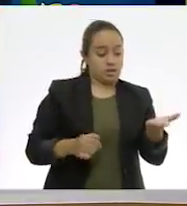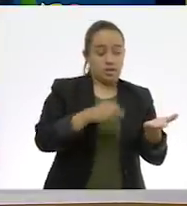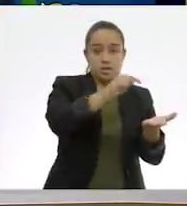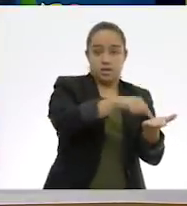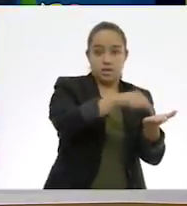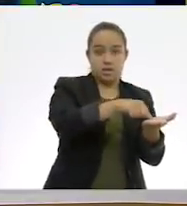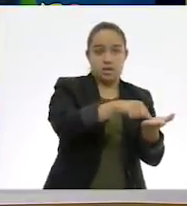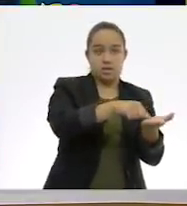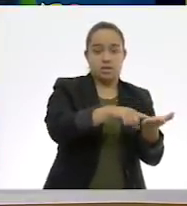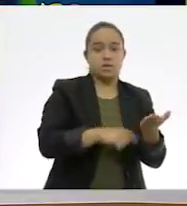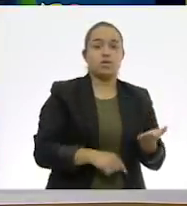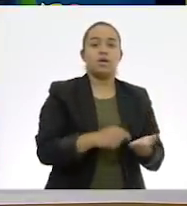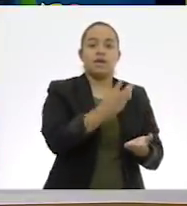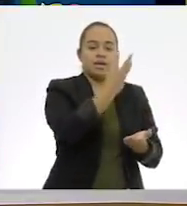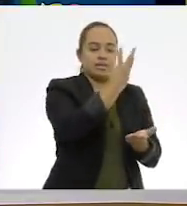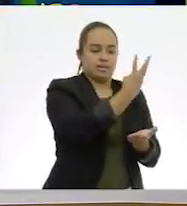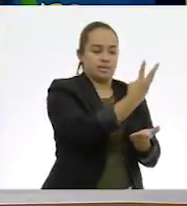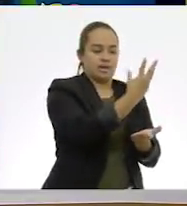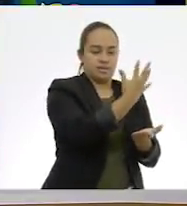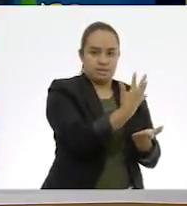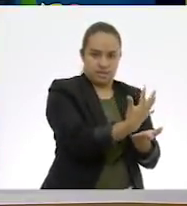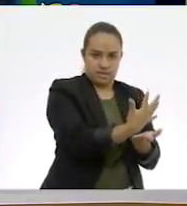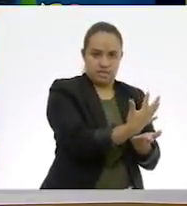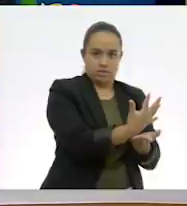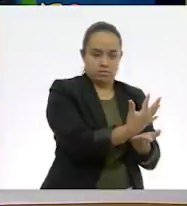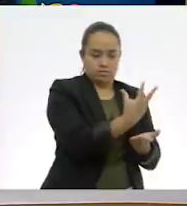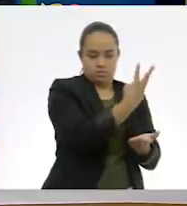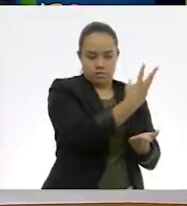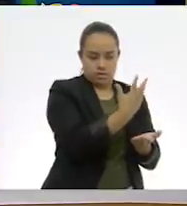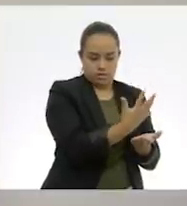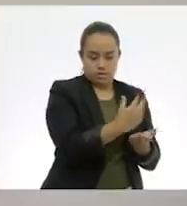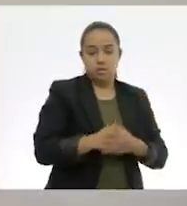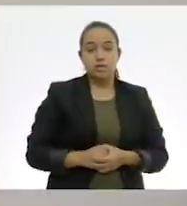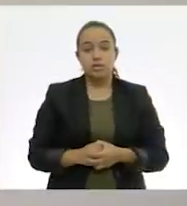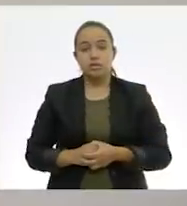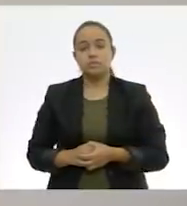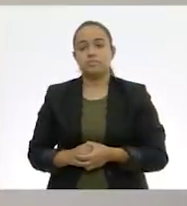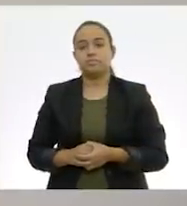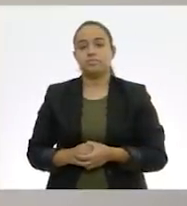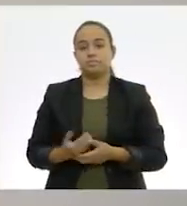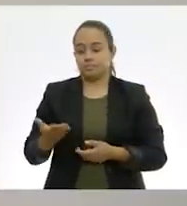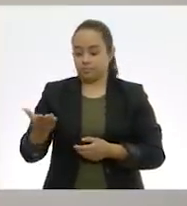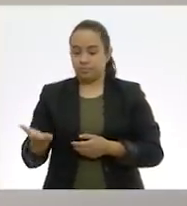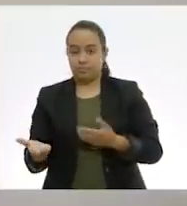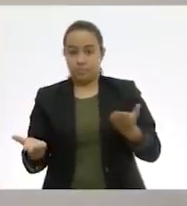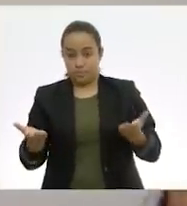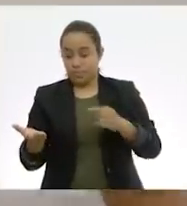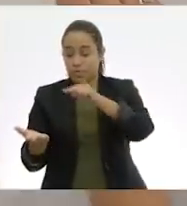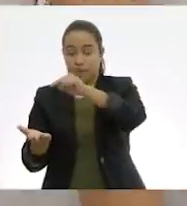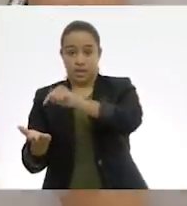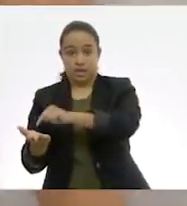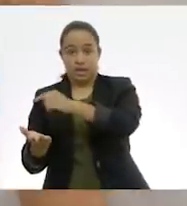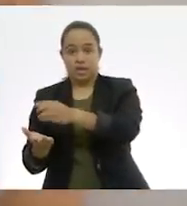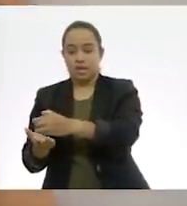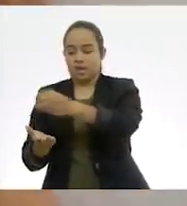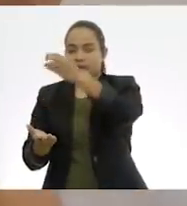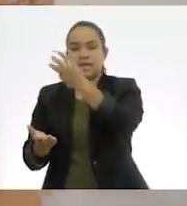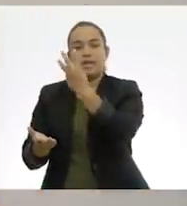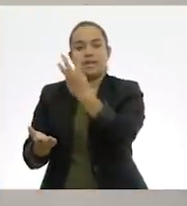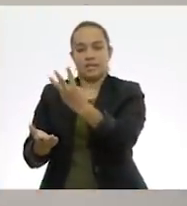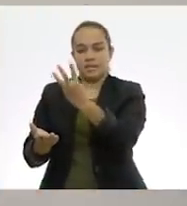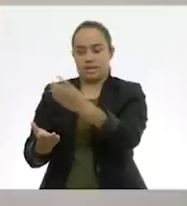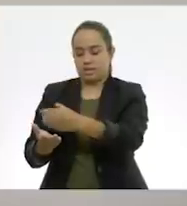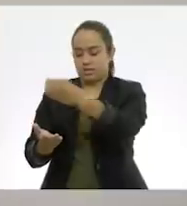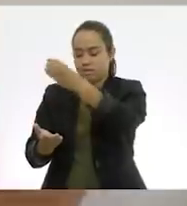tenemos... De un lado tenemos tres quintos de kilogramo. Ajá. ¿Y del otro? Y del otro tenemos